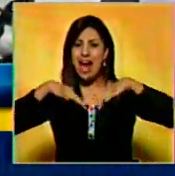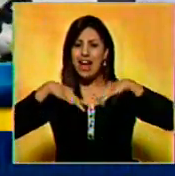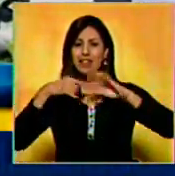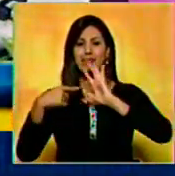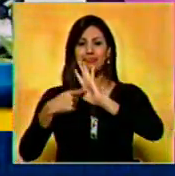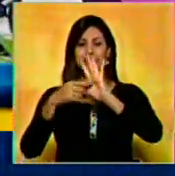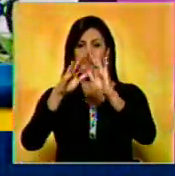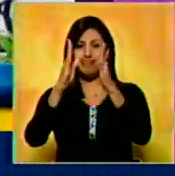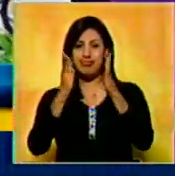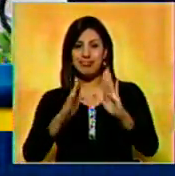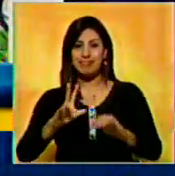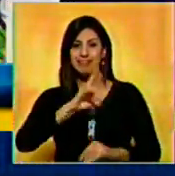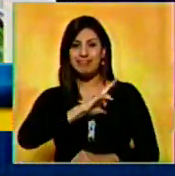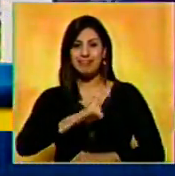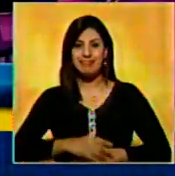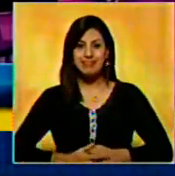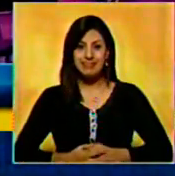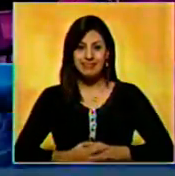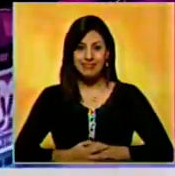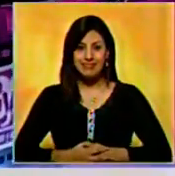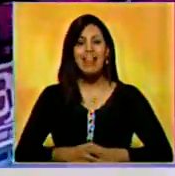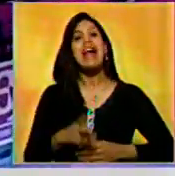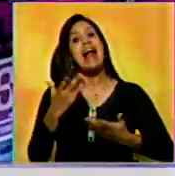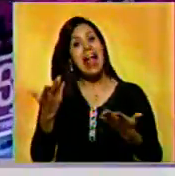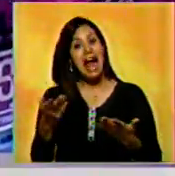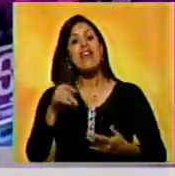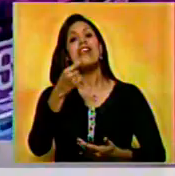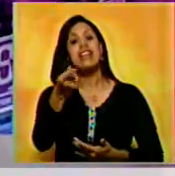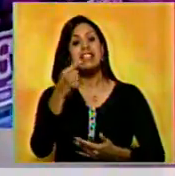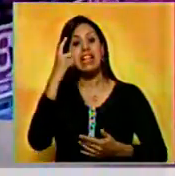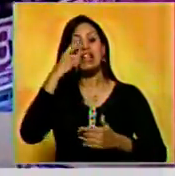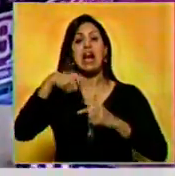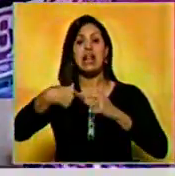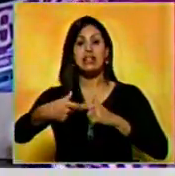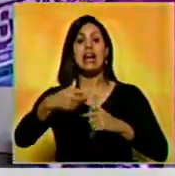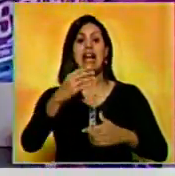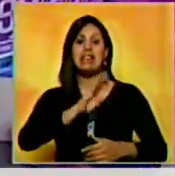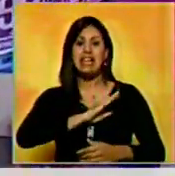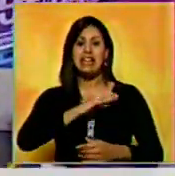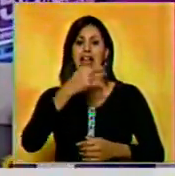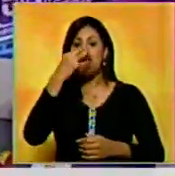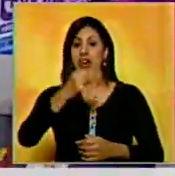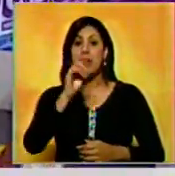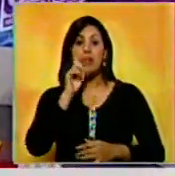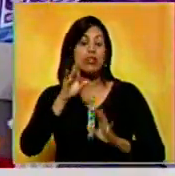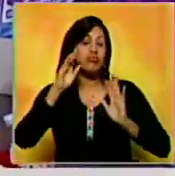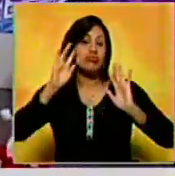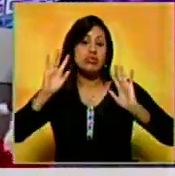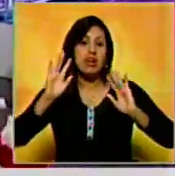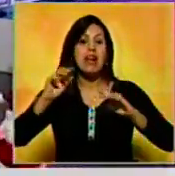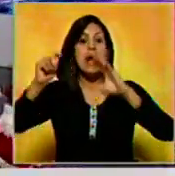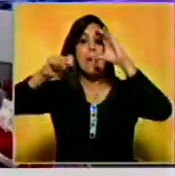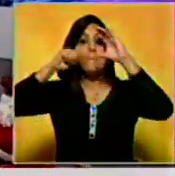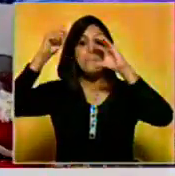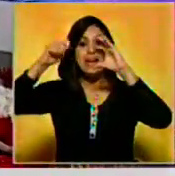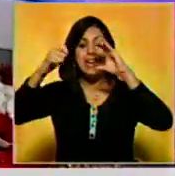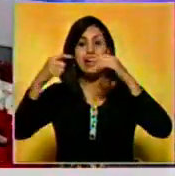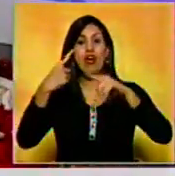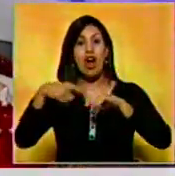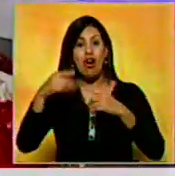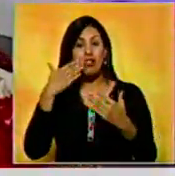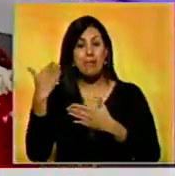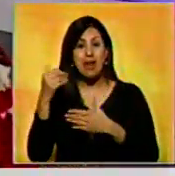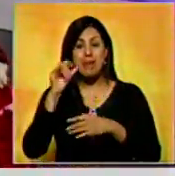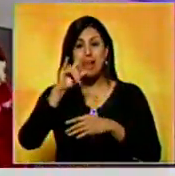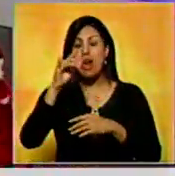resalta su estilizada figura. Claro está que con los días nos vamos a enterar si esto es cierto o no. La película El Hobbit, un viaje